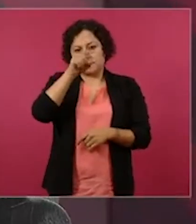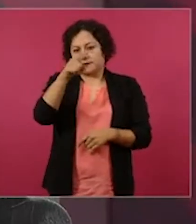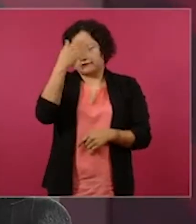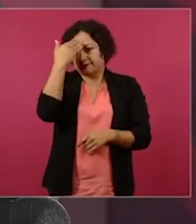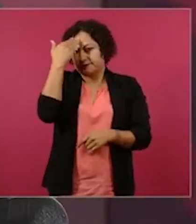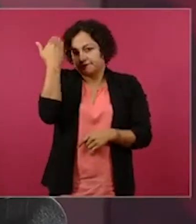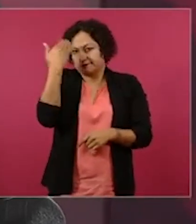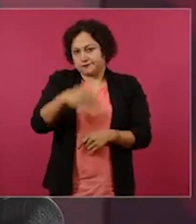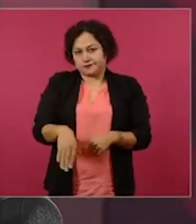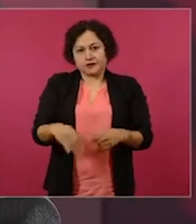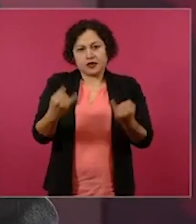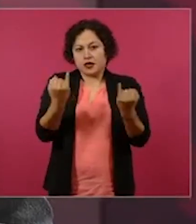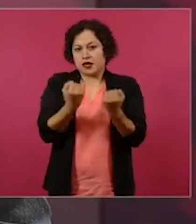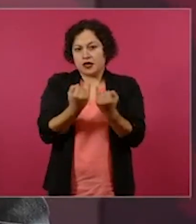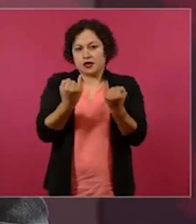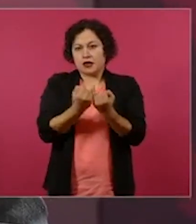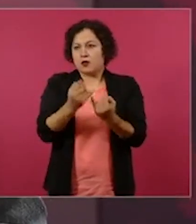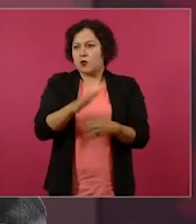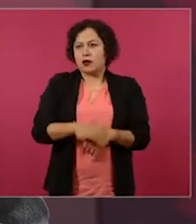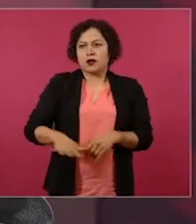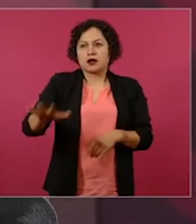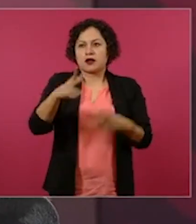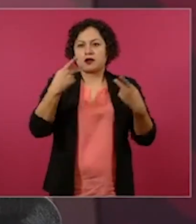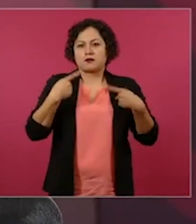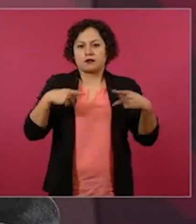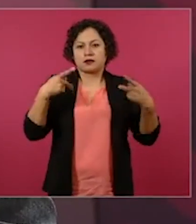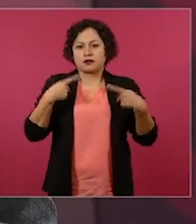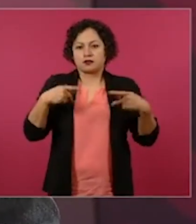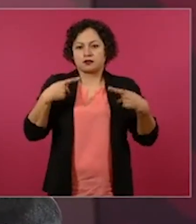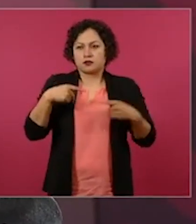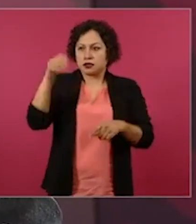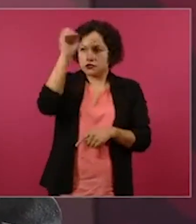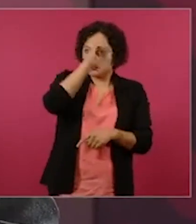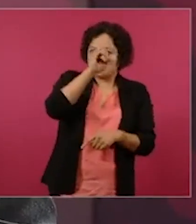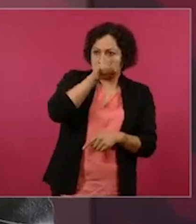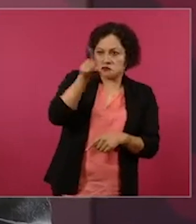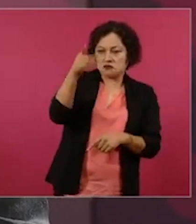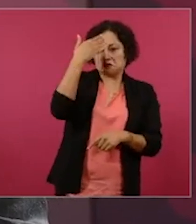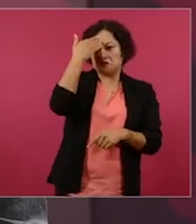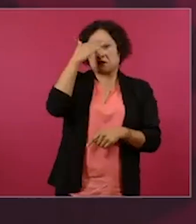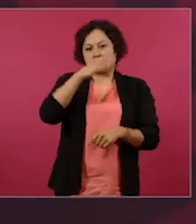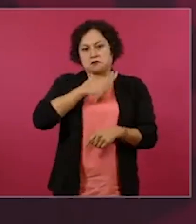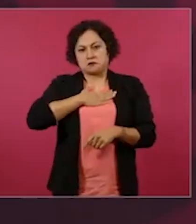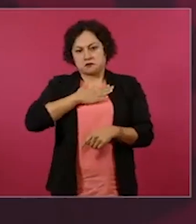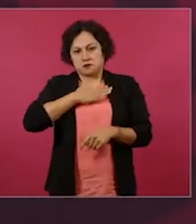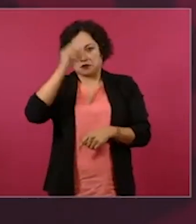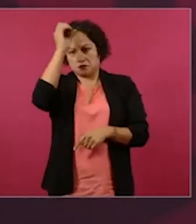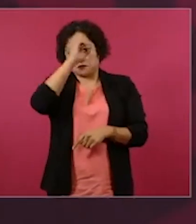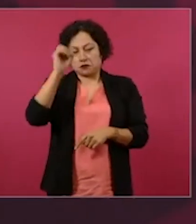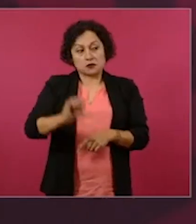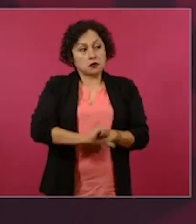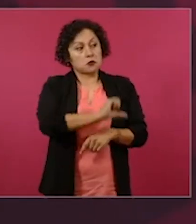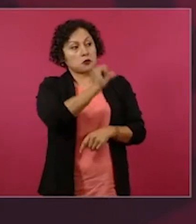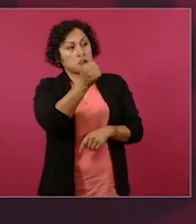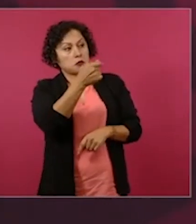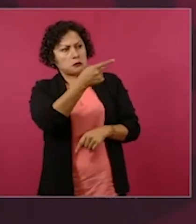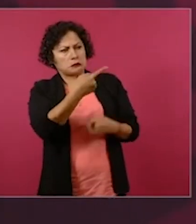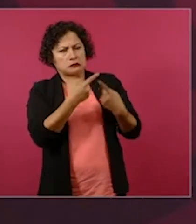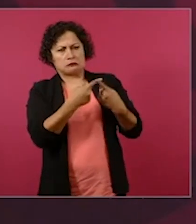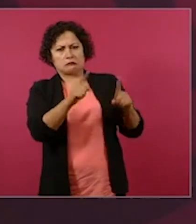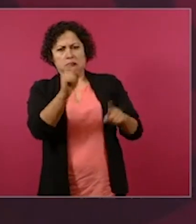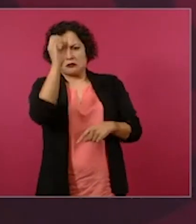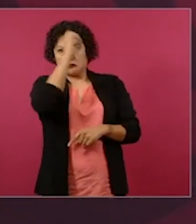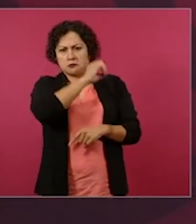igual que la mayoría de la gente, respeto a quienes opinan distinto, distinto.